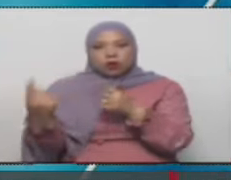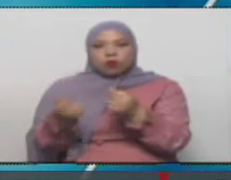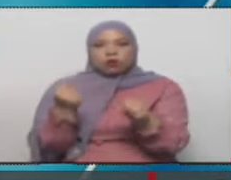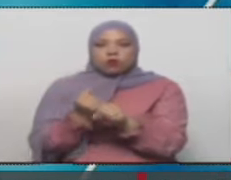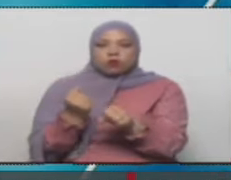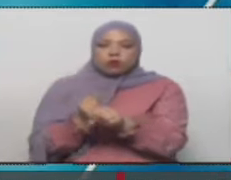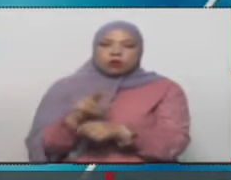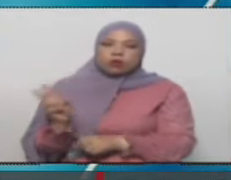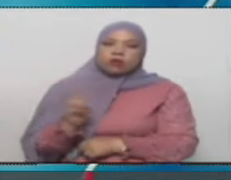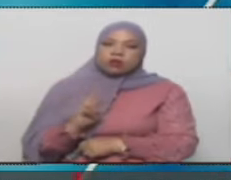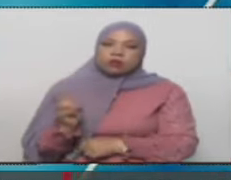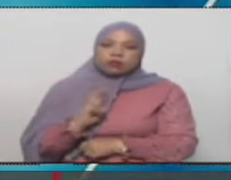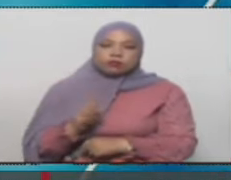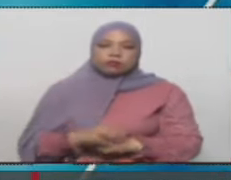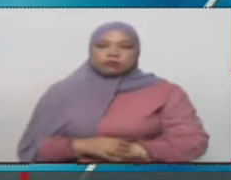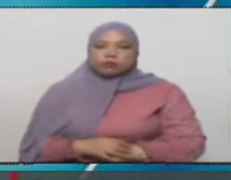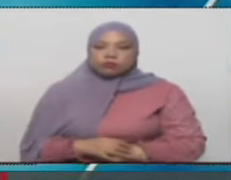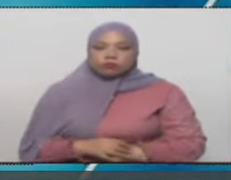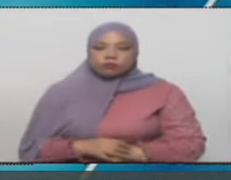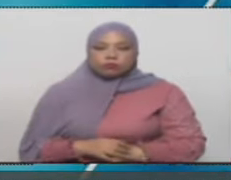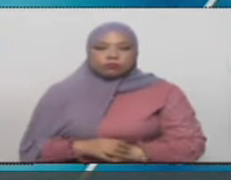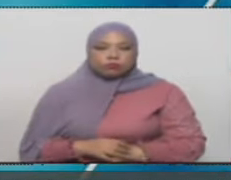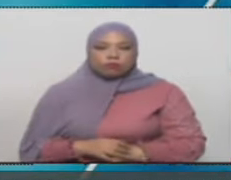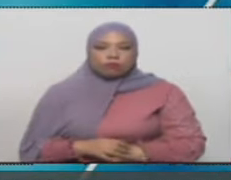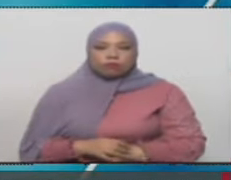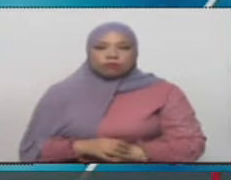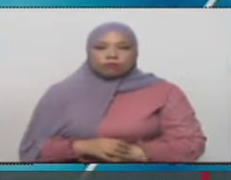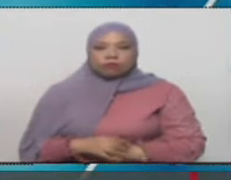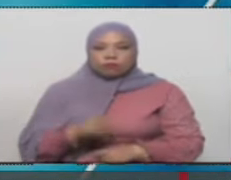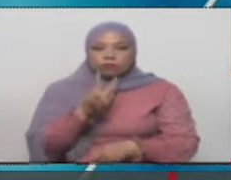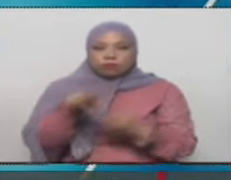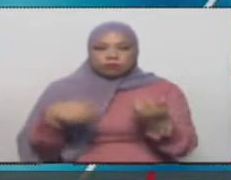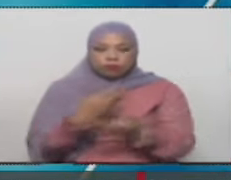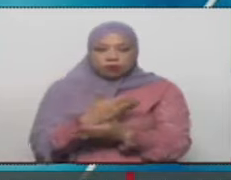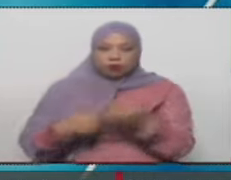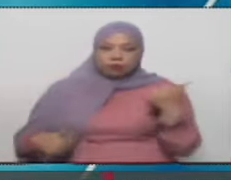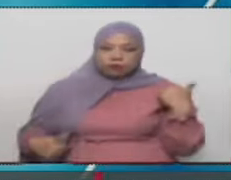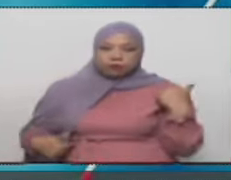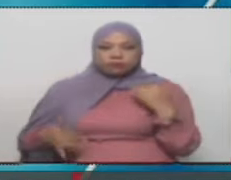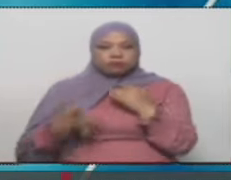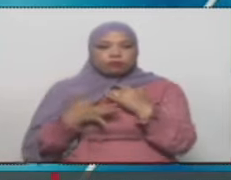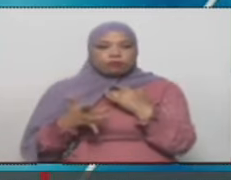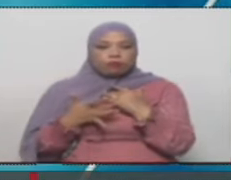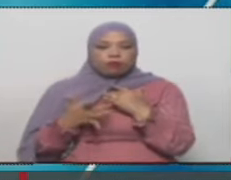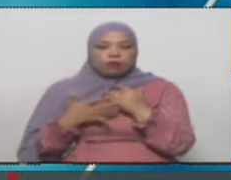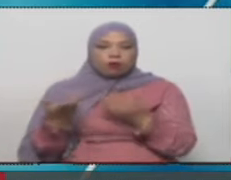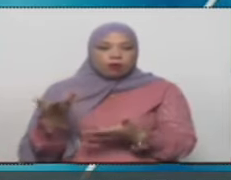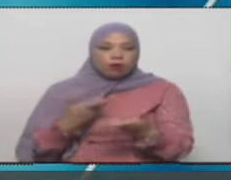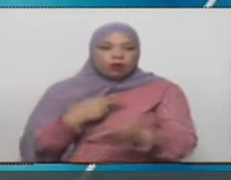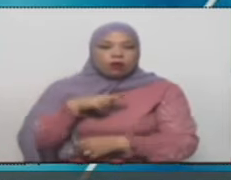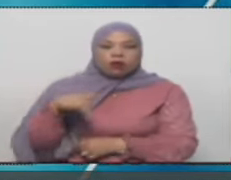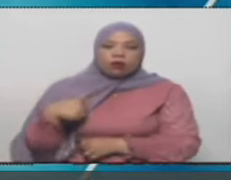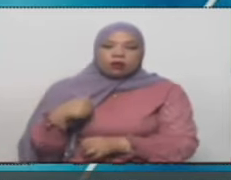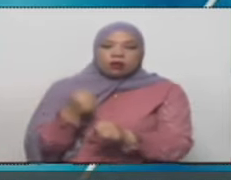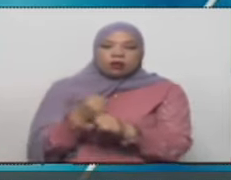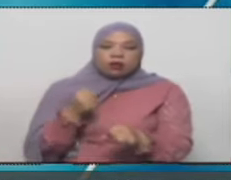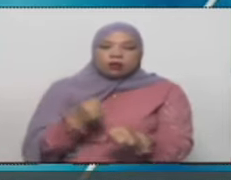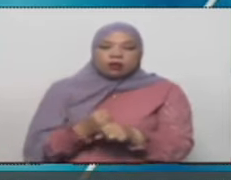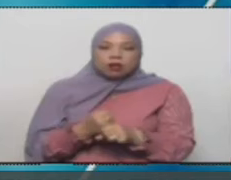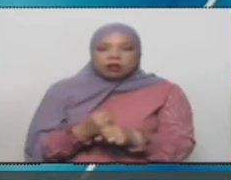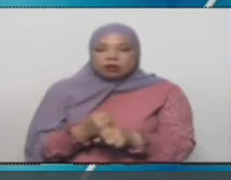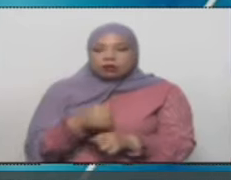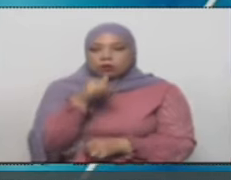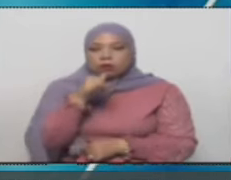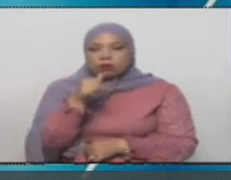venezolana. Aquí tenemos al vicepresidente de Tecnología, Servicios Públicos, el general,